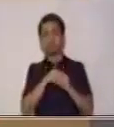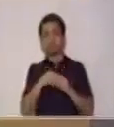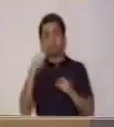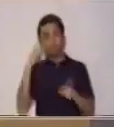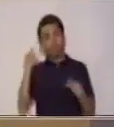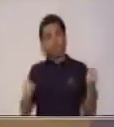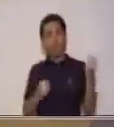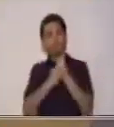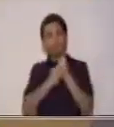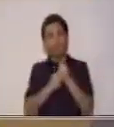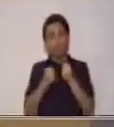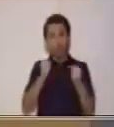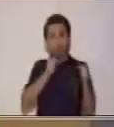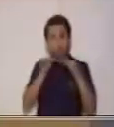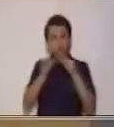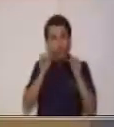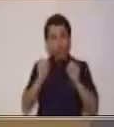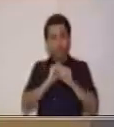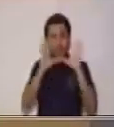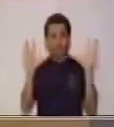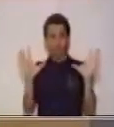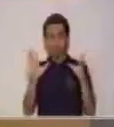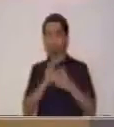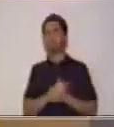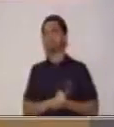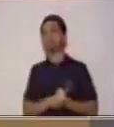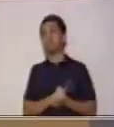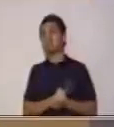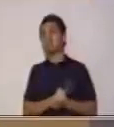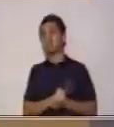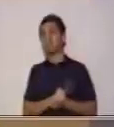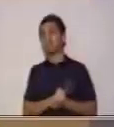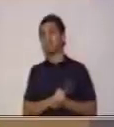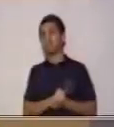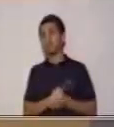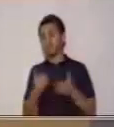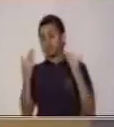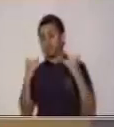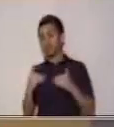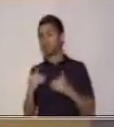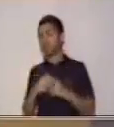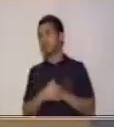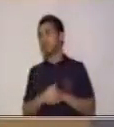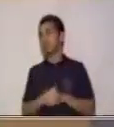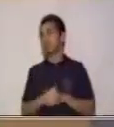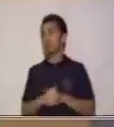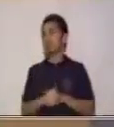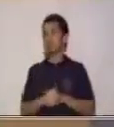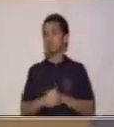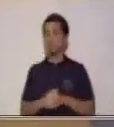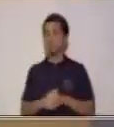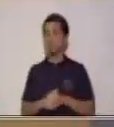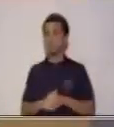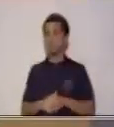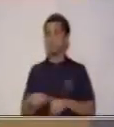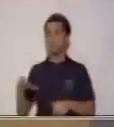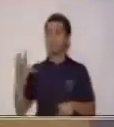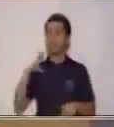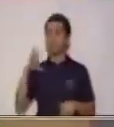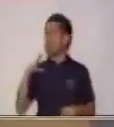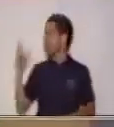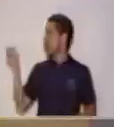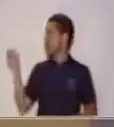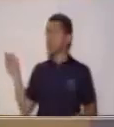me están presentando. También va a tener una identidad